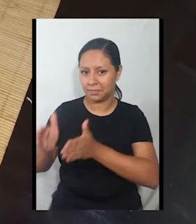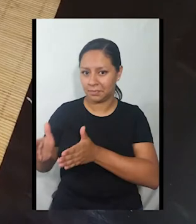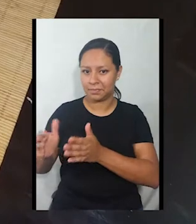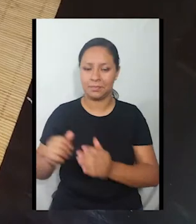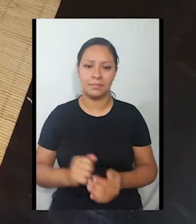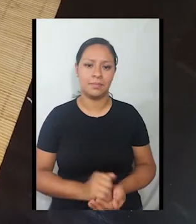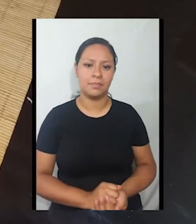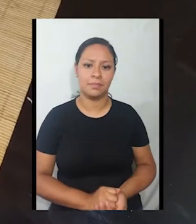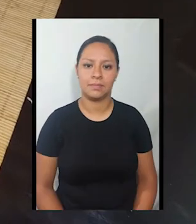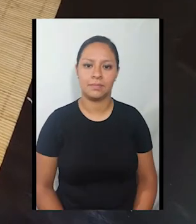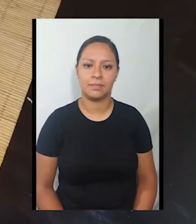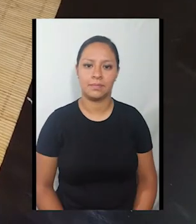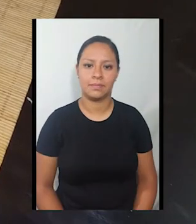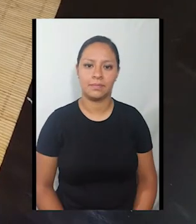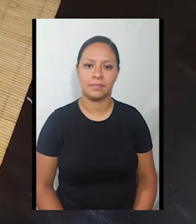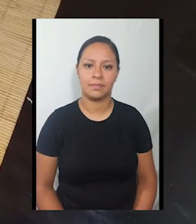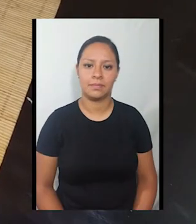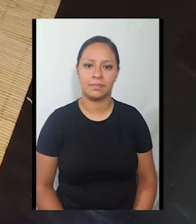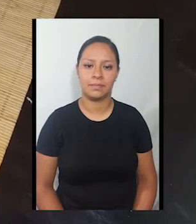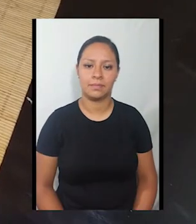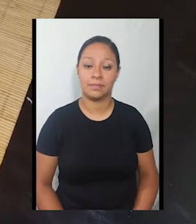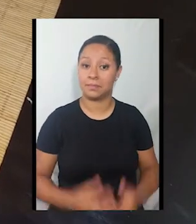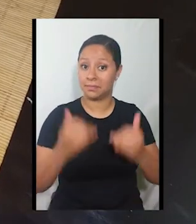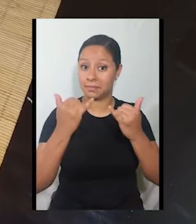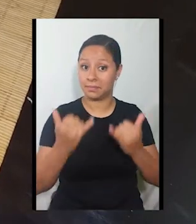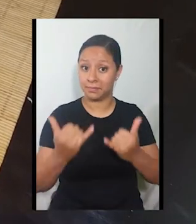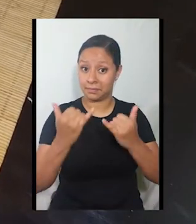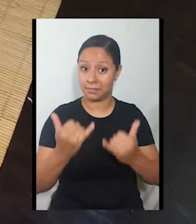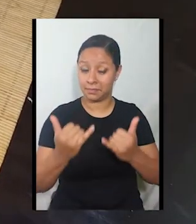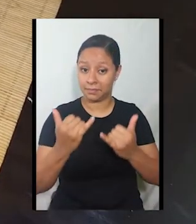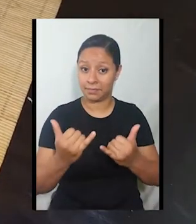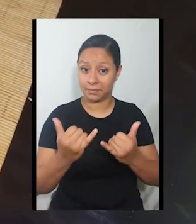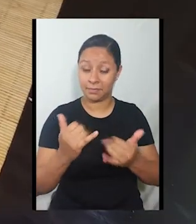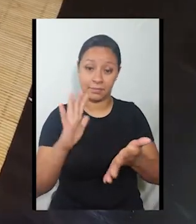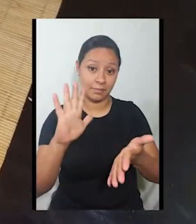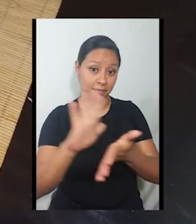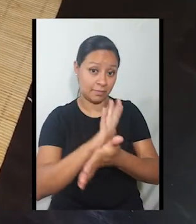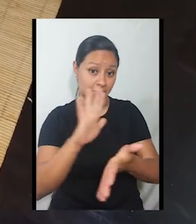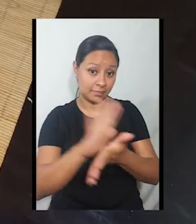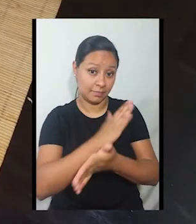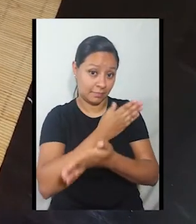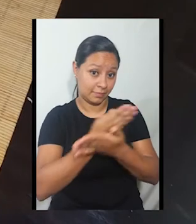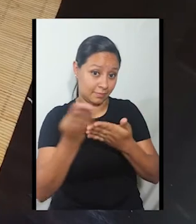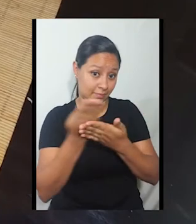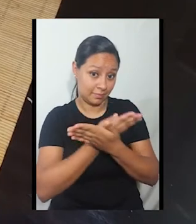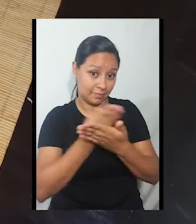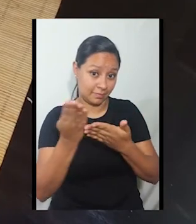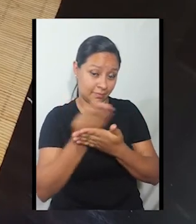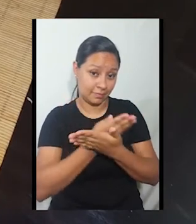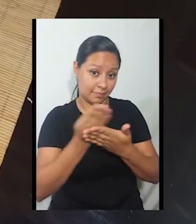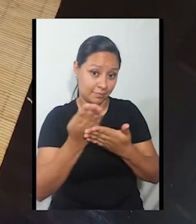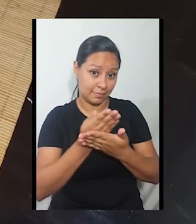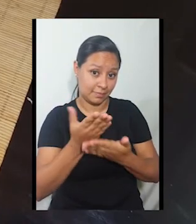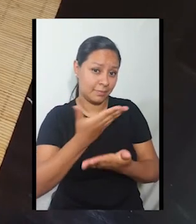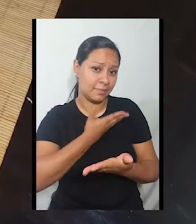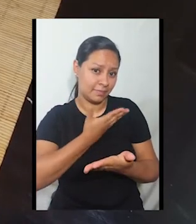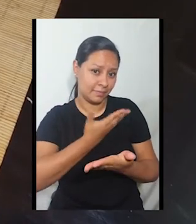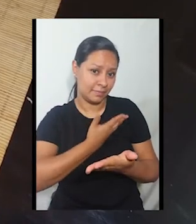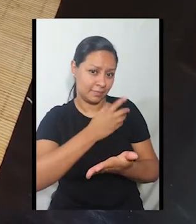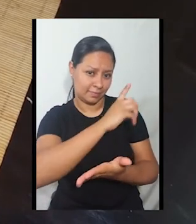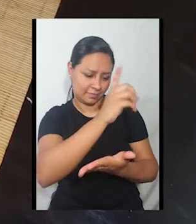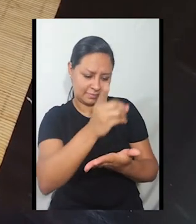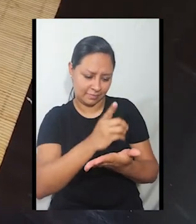Ahora chicos, en una hoja en blanco vamos a tener un dibujo. Ustedes pueden buscar un dibujo de cualquier